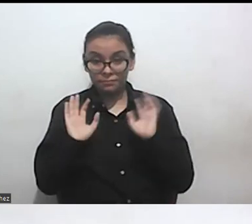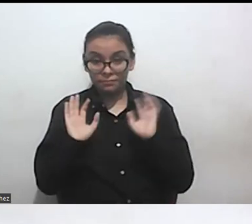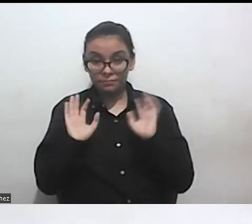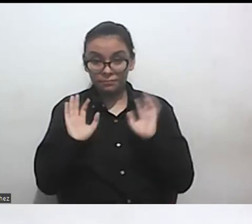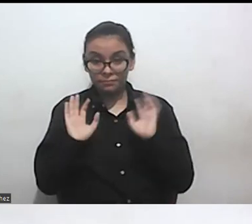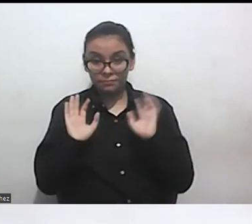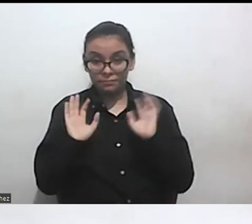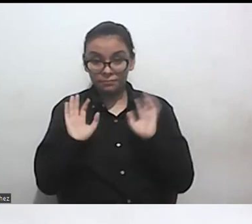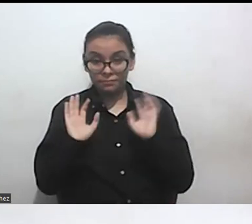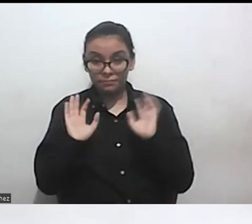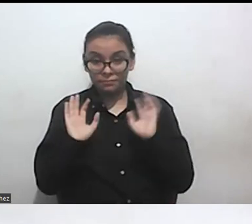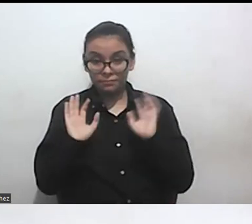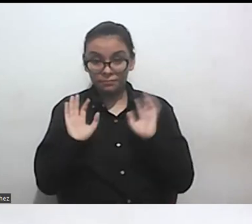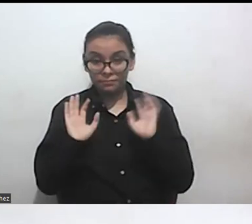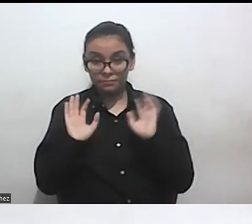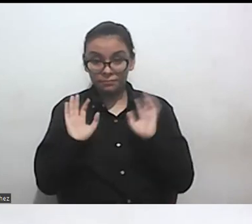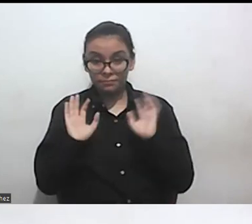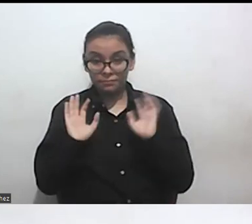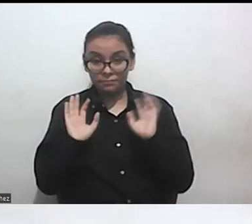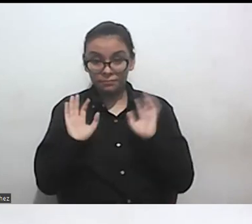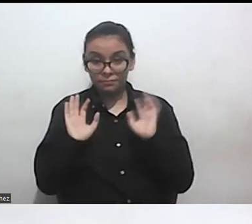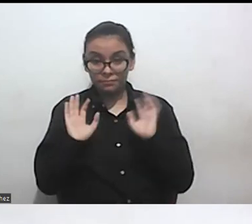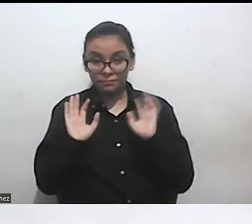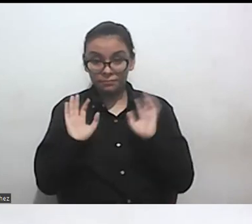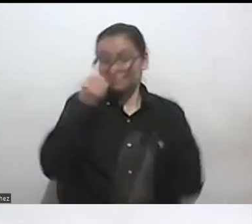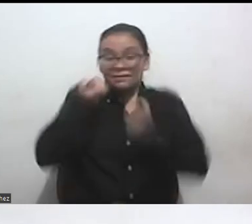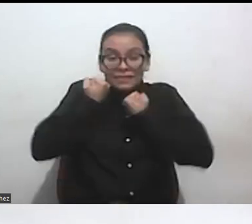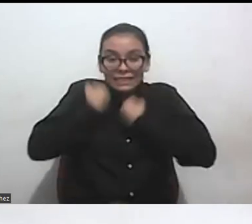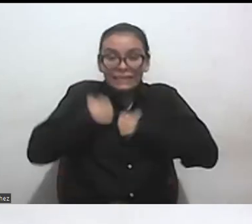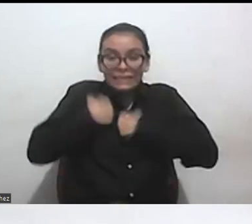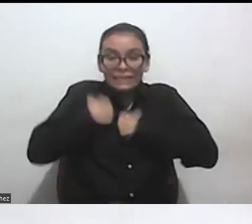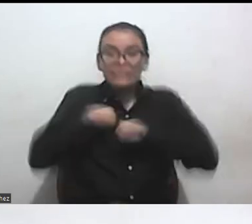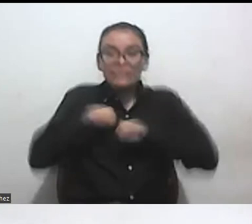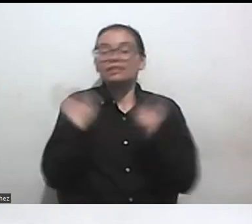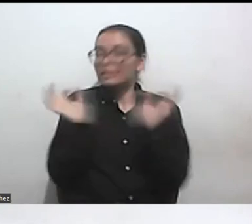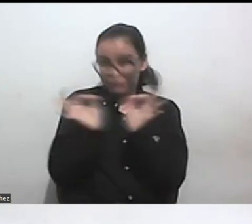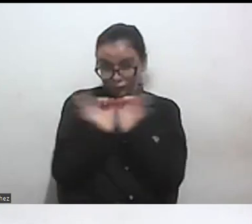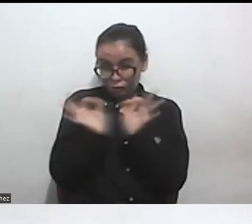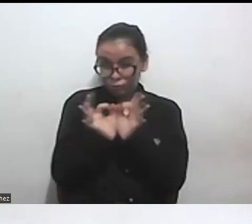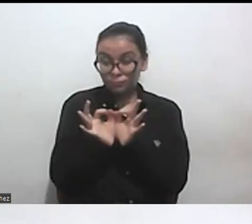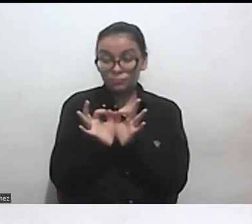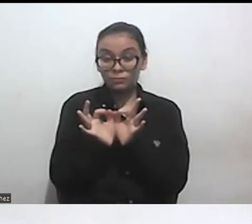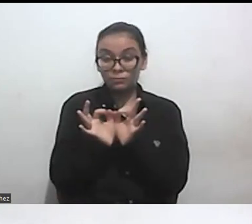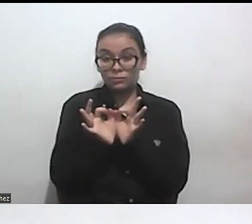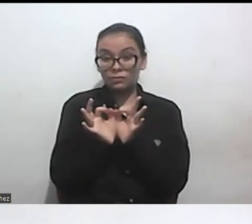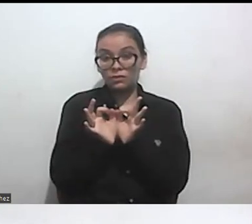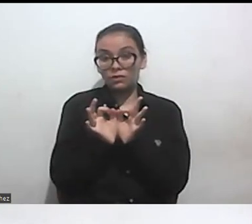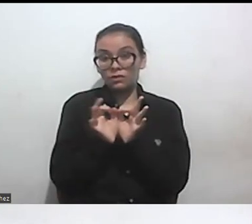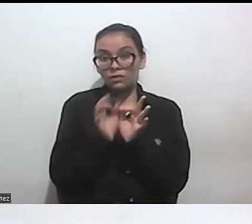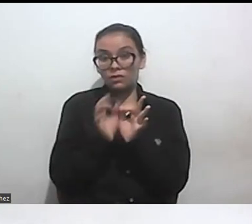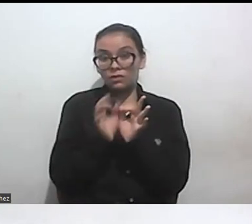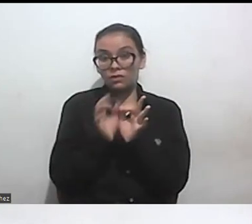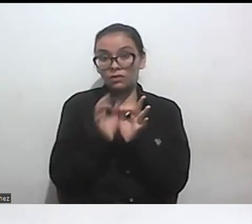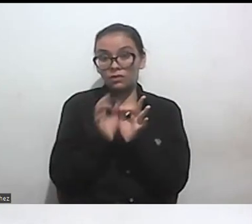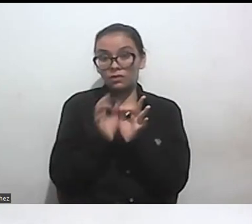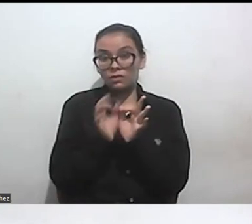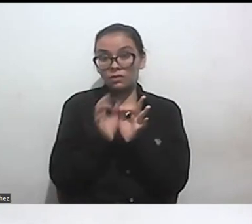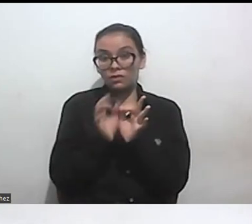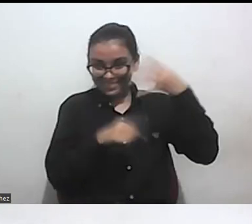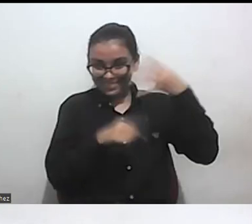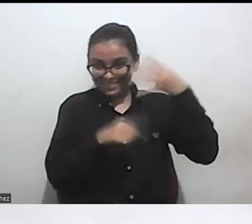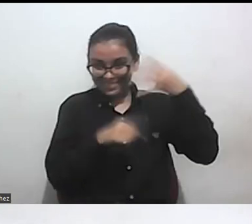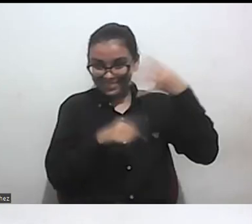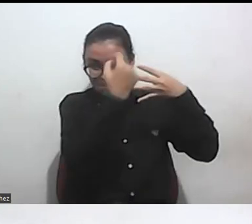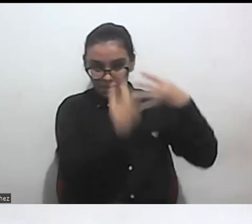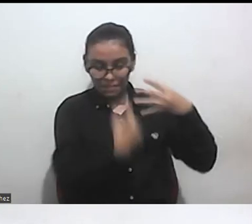ok yo voy a intentar ser más breve quizá porque me parece que de las cuatro intervenciones al menos dos